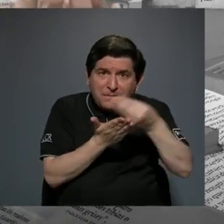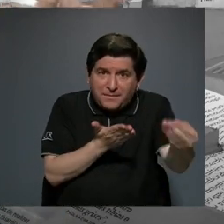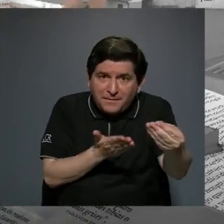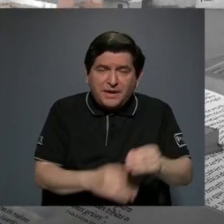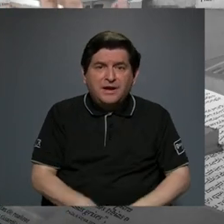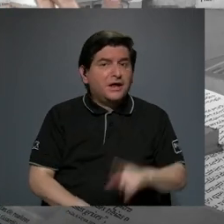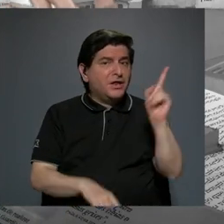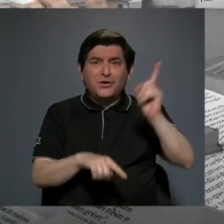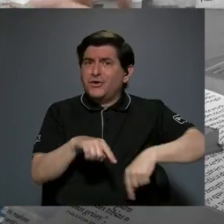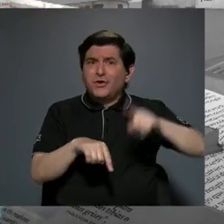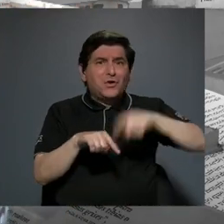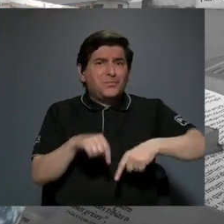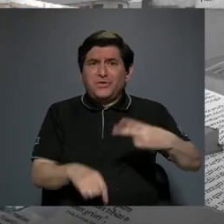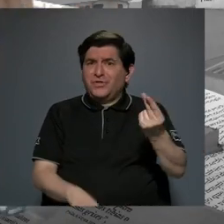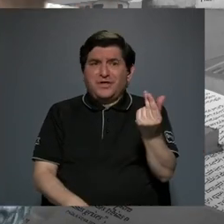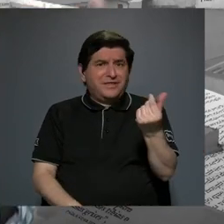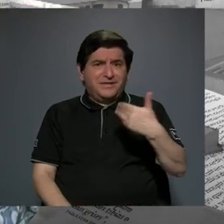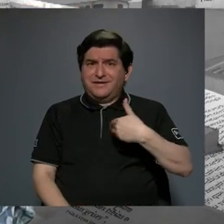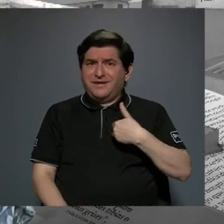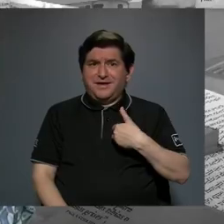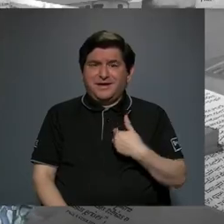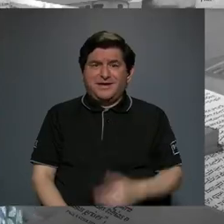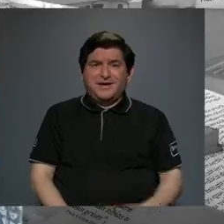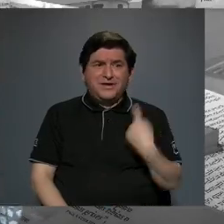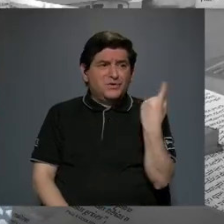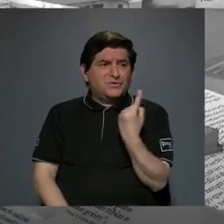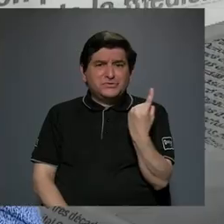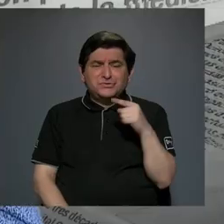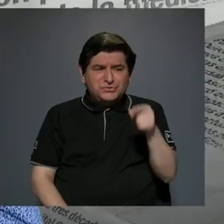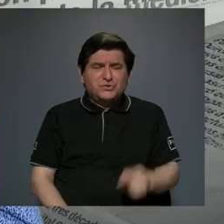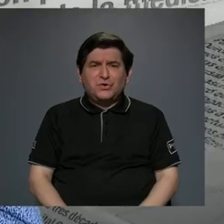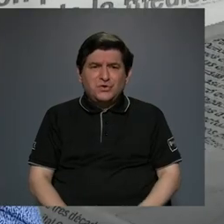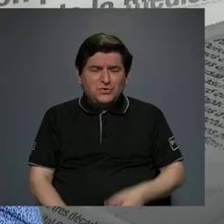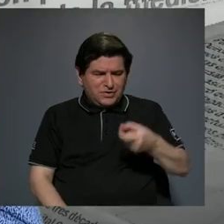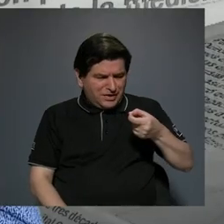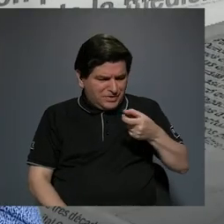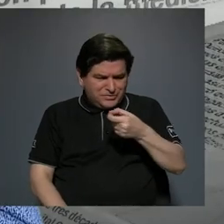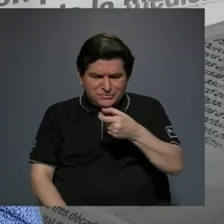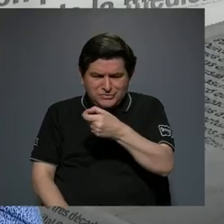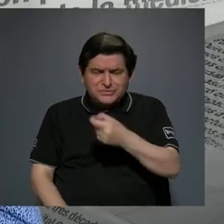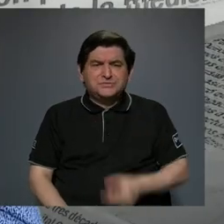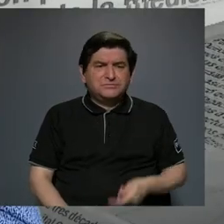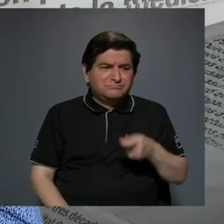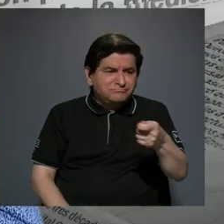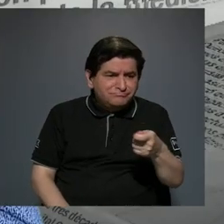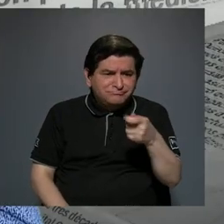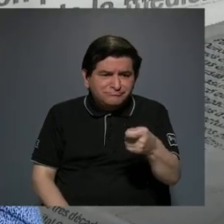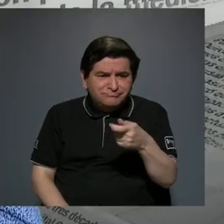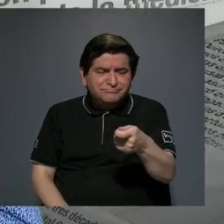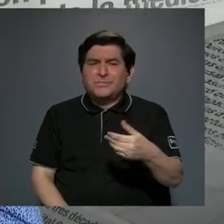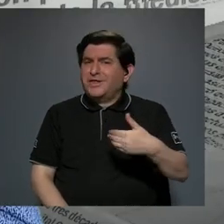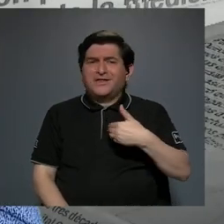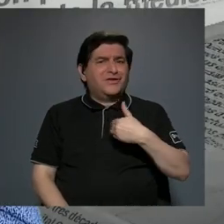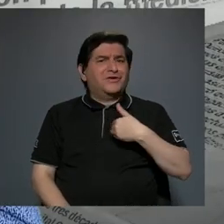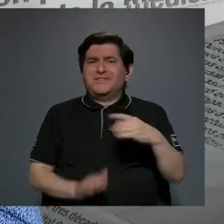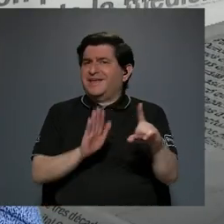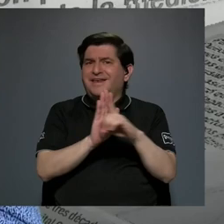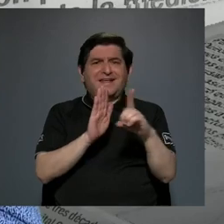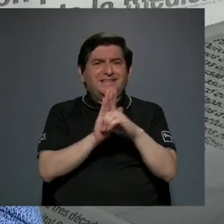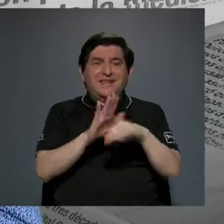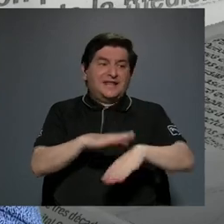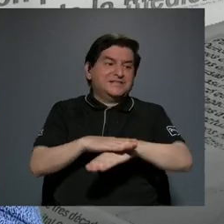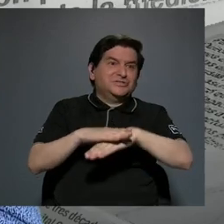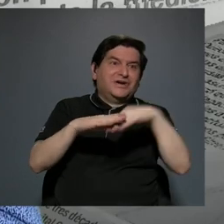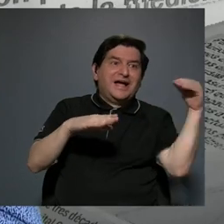no podían ir con dinero sino iban con los mismos cupones y era como, bueno, prácticamente no tenían derecho a